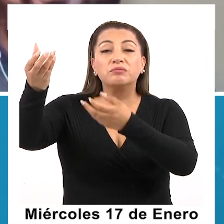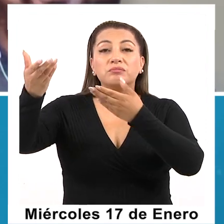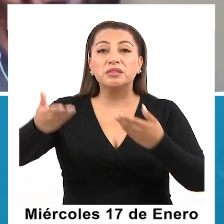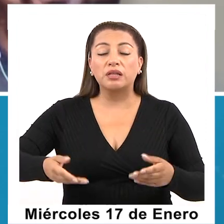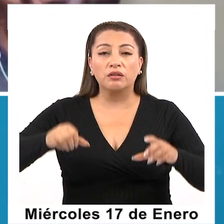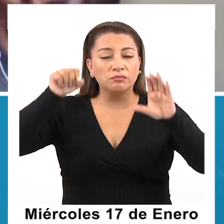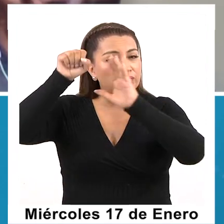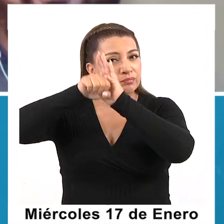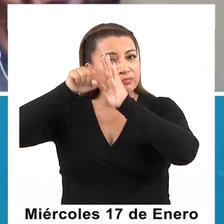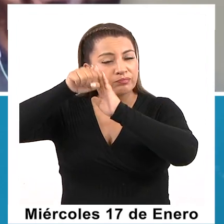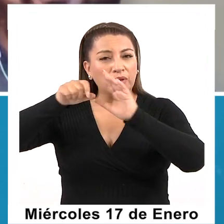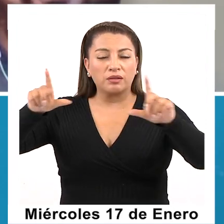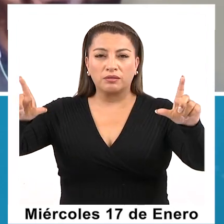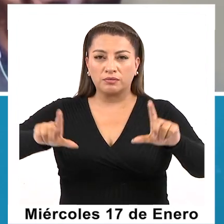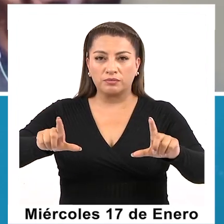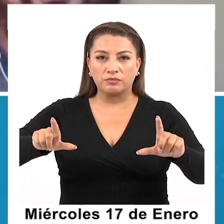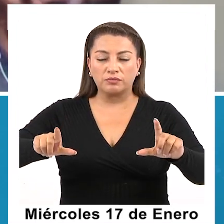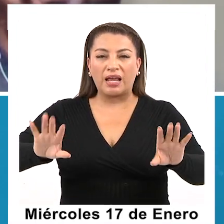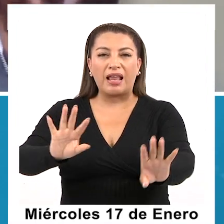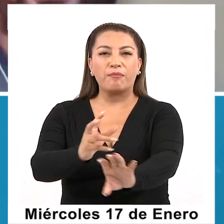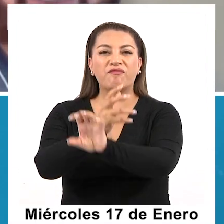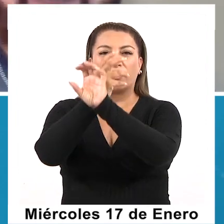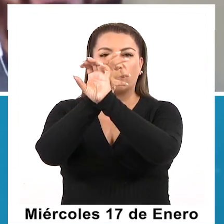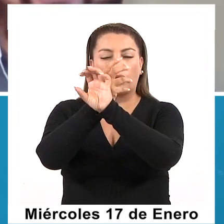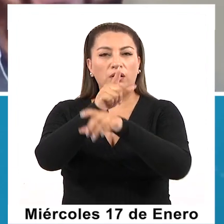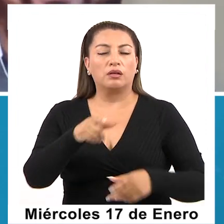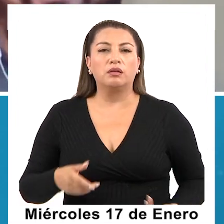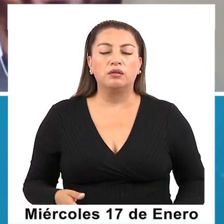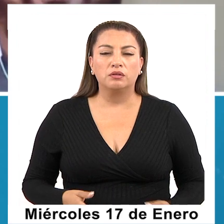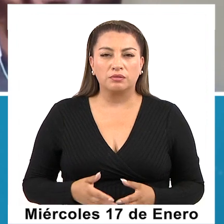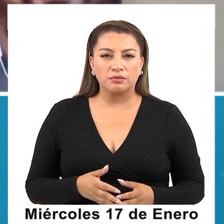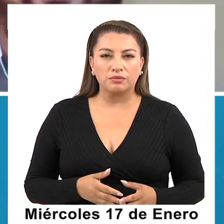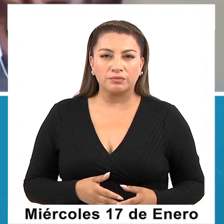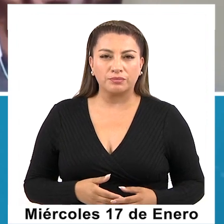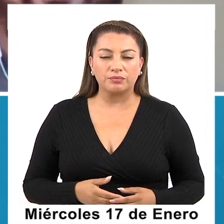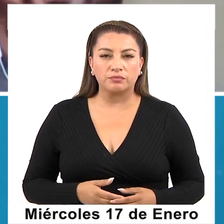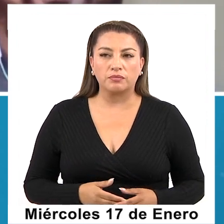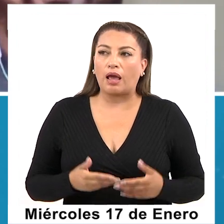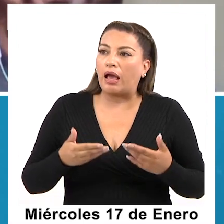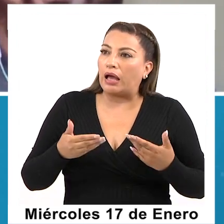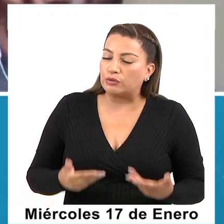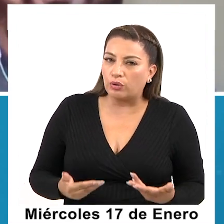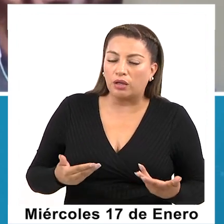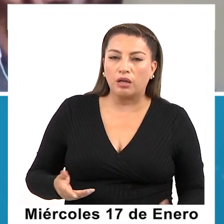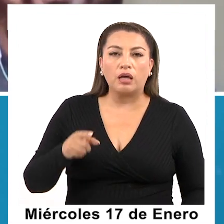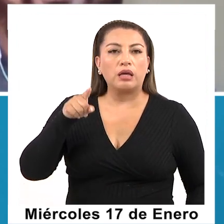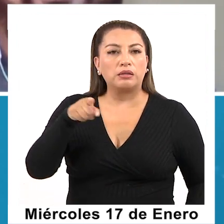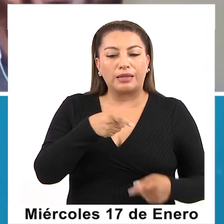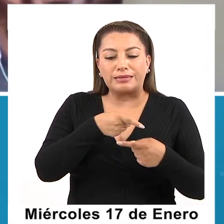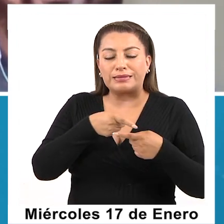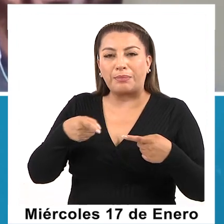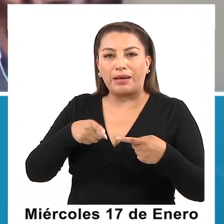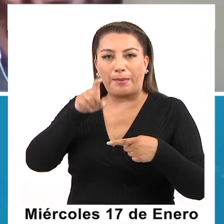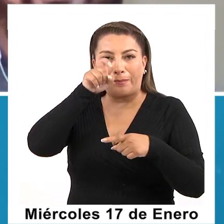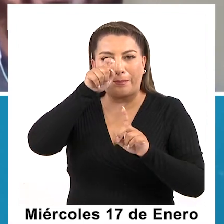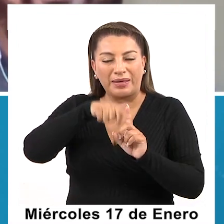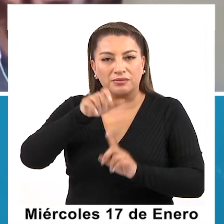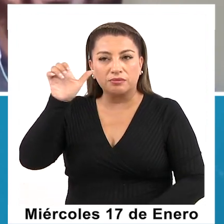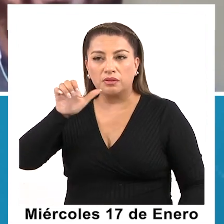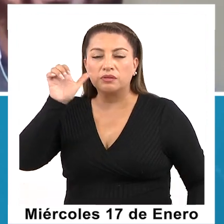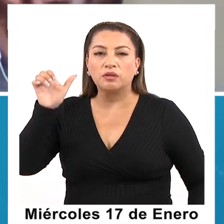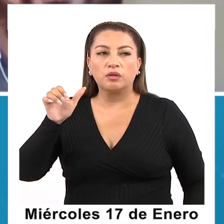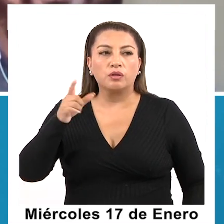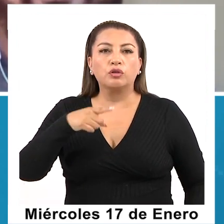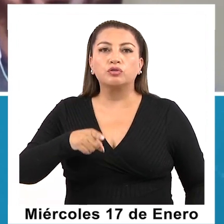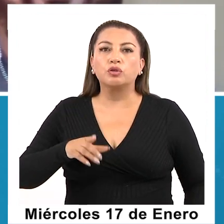transmisión que se va a hacer de forma virtual. Ya. Porque actualmente, durante estas semanas de enero, nosotros hemos